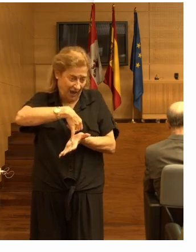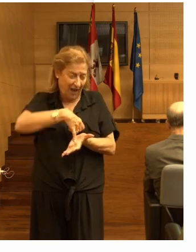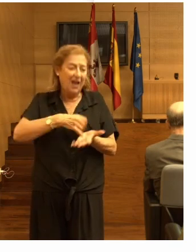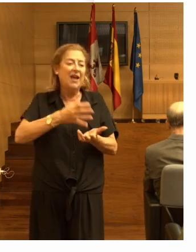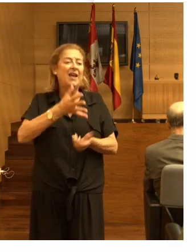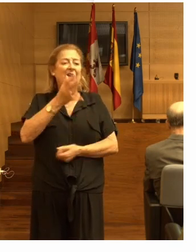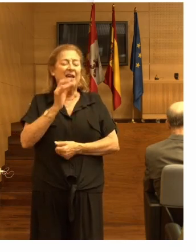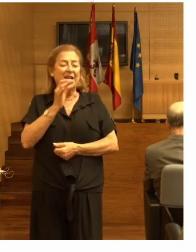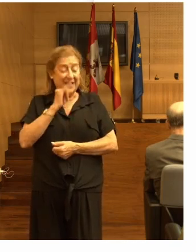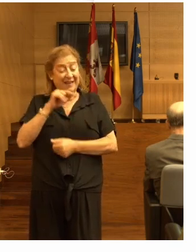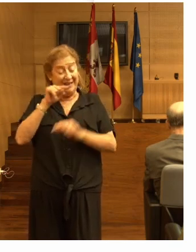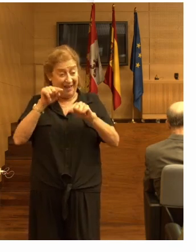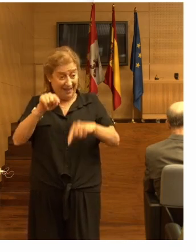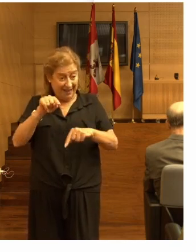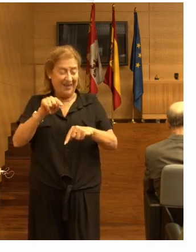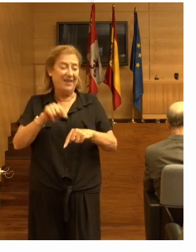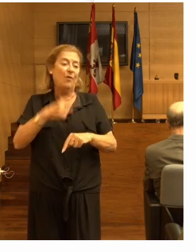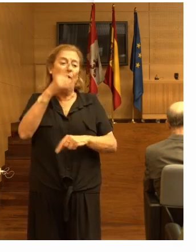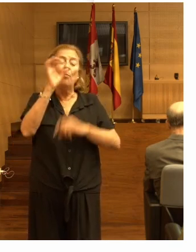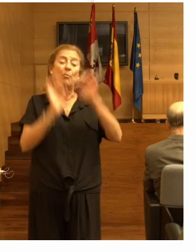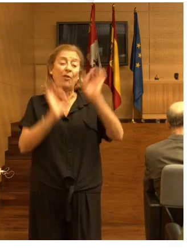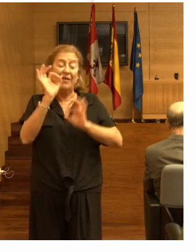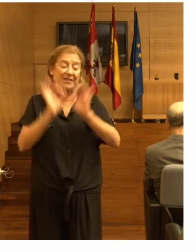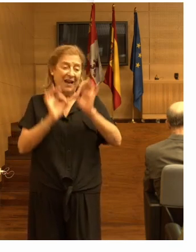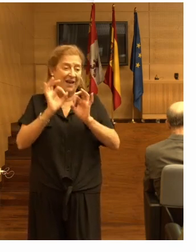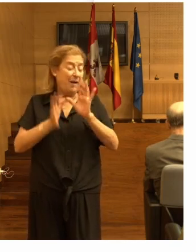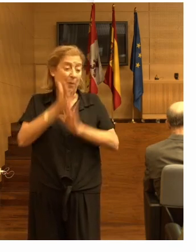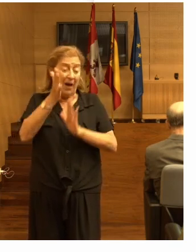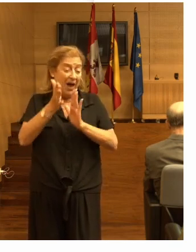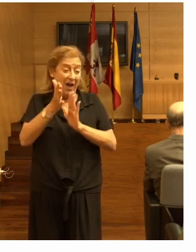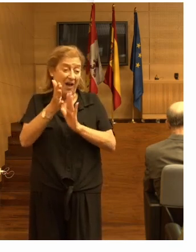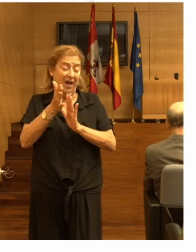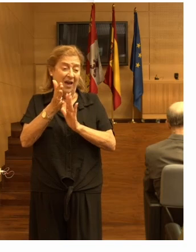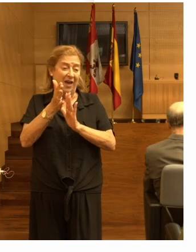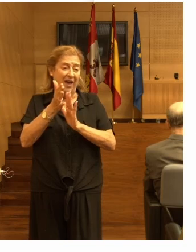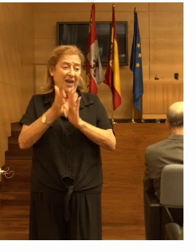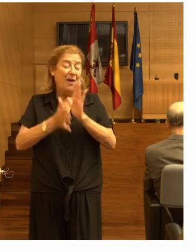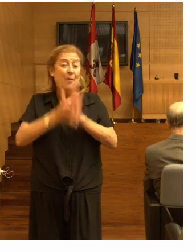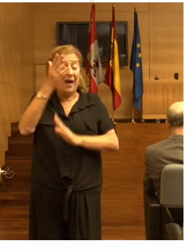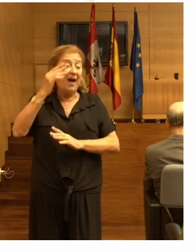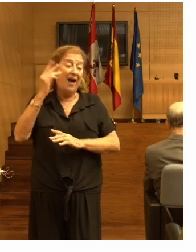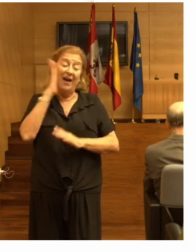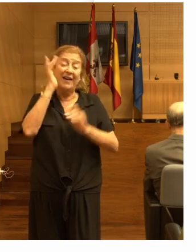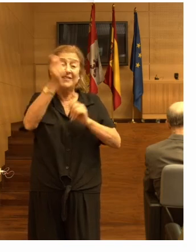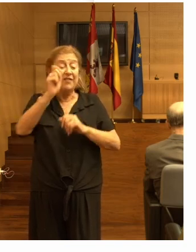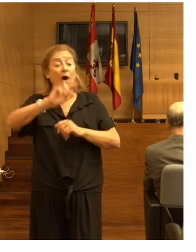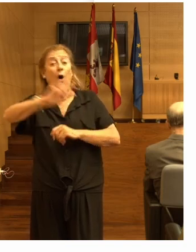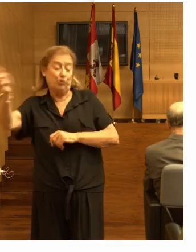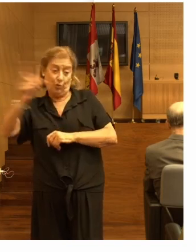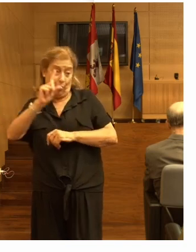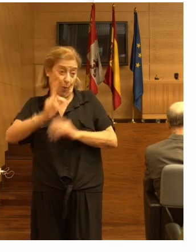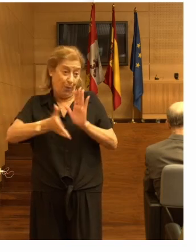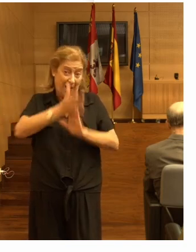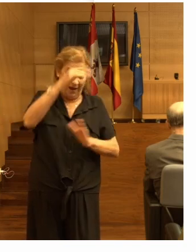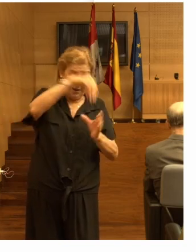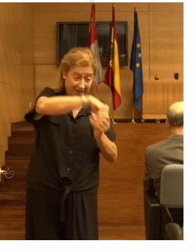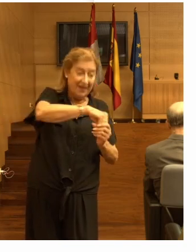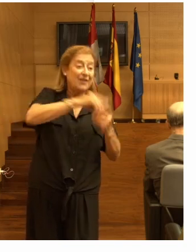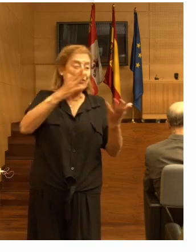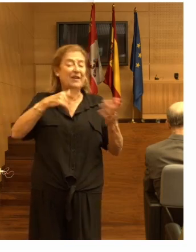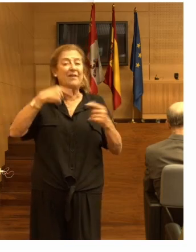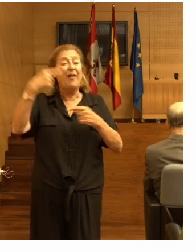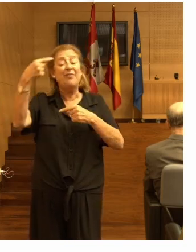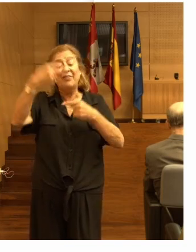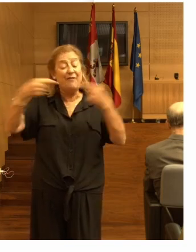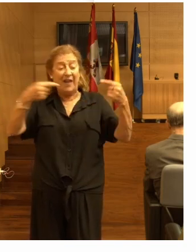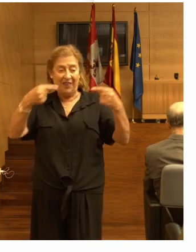Y de ahí, pues hay un porcentaje que va a residencias y otro que no. Puede haber diferencias de un país a